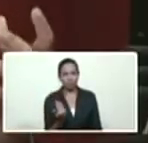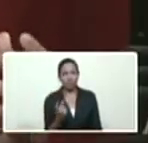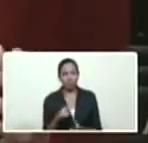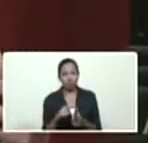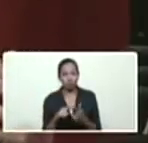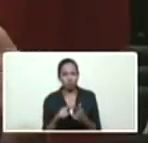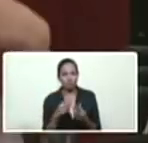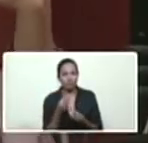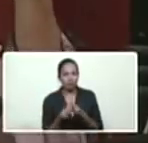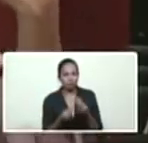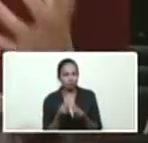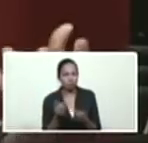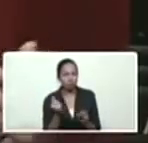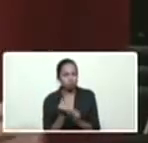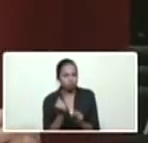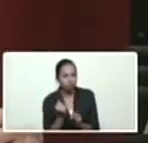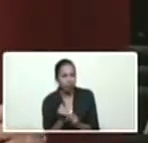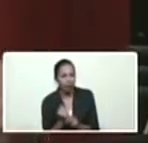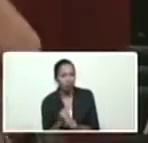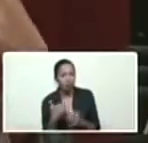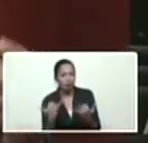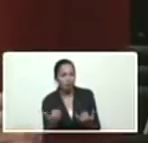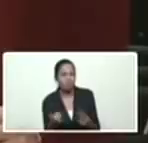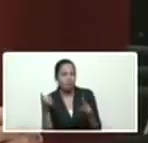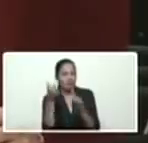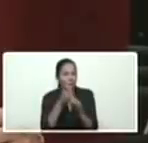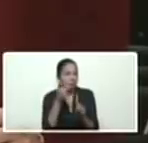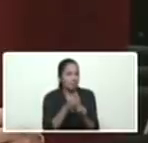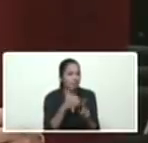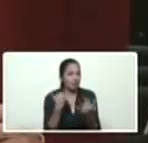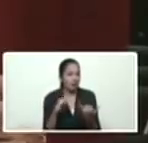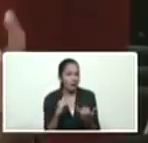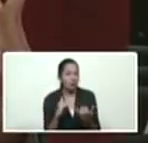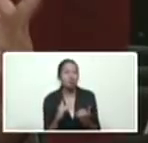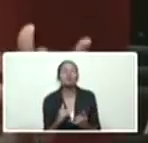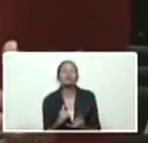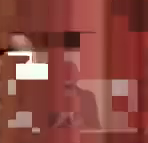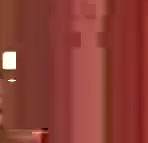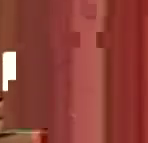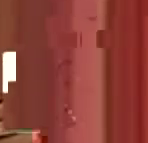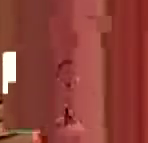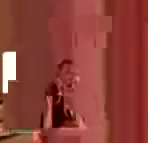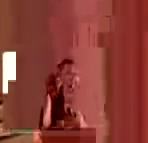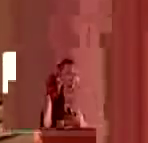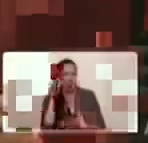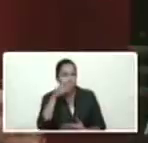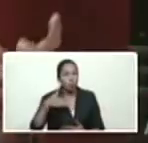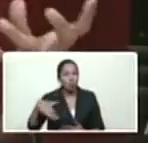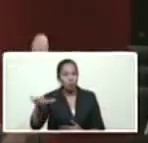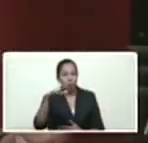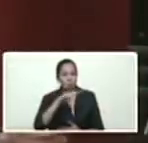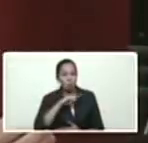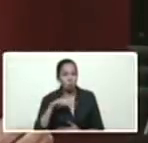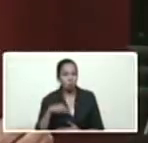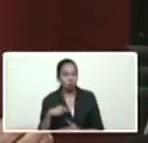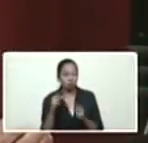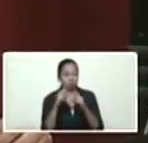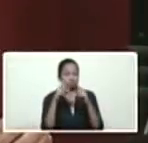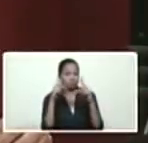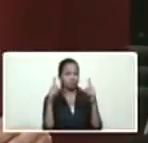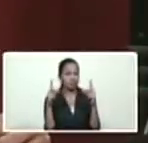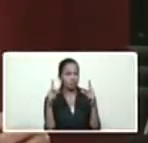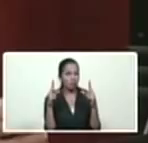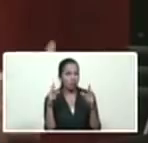esta resistencia, en esta batalla, desplegados allí con compromiso. Tenemos cosas increíbles en todo el despliegue del plan de